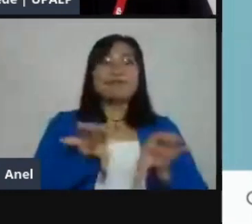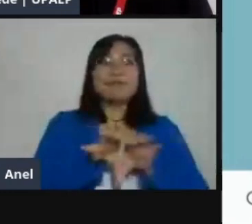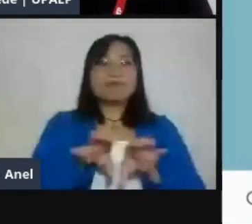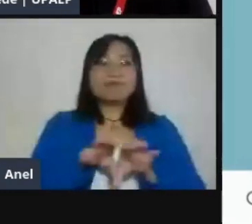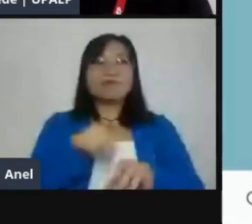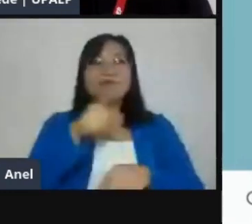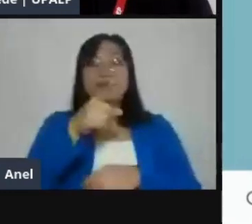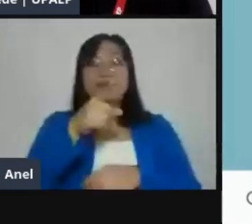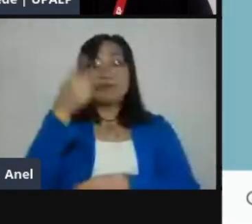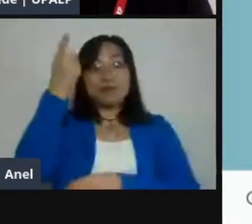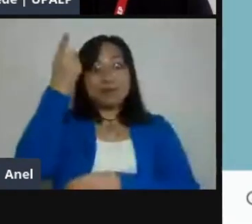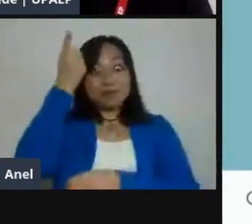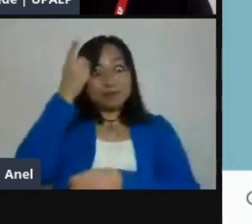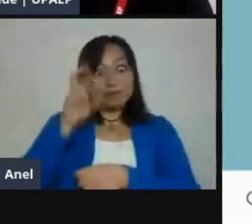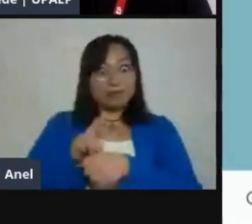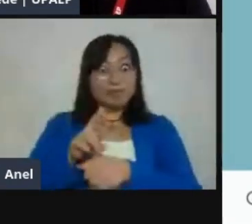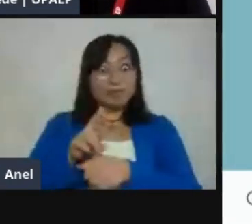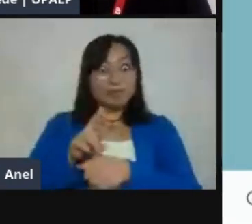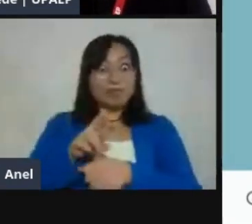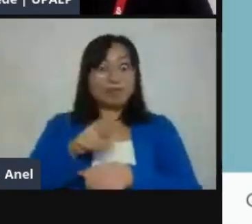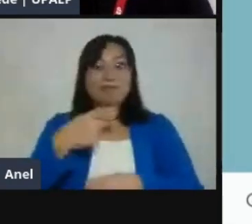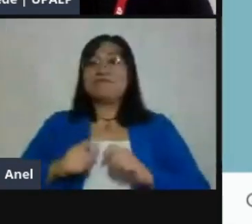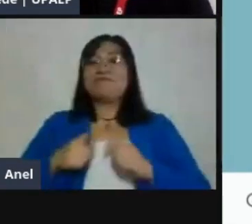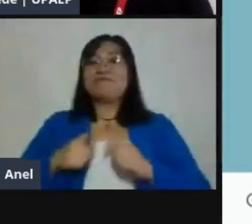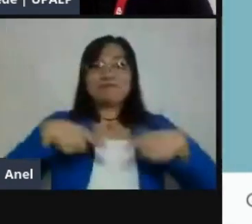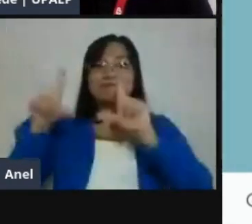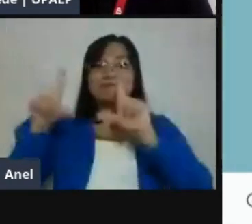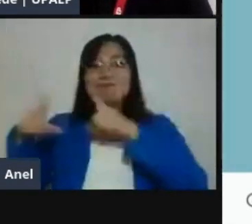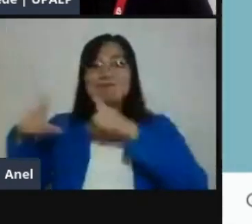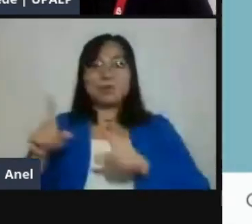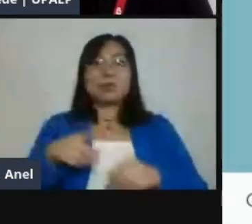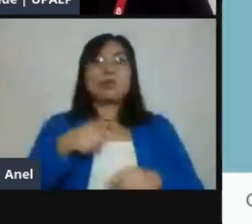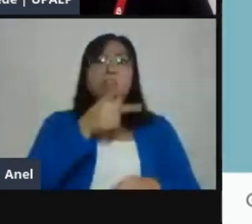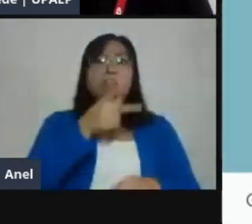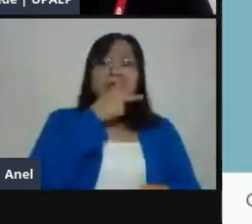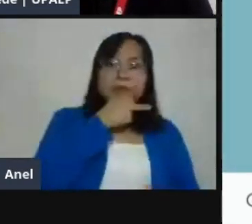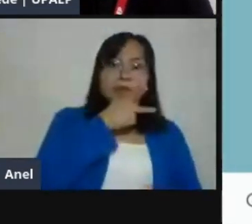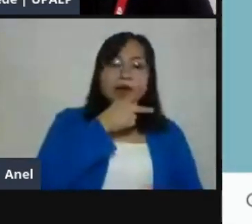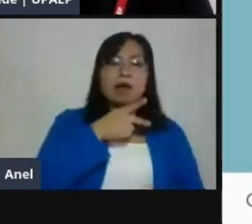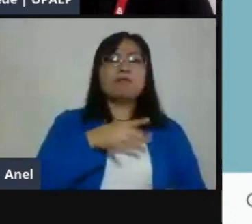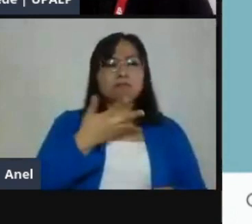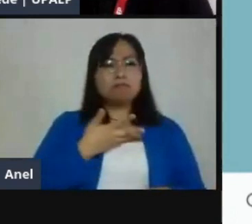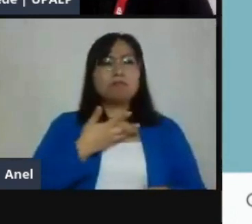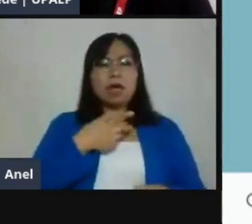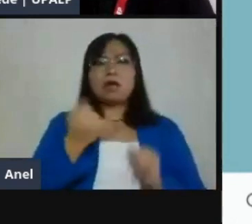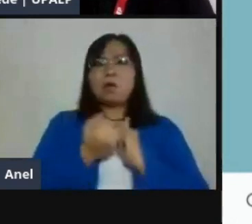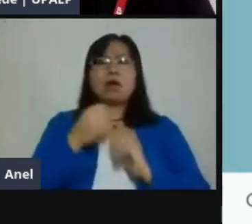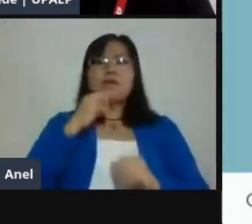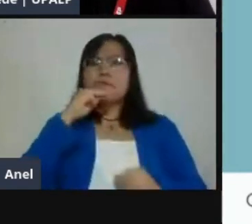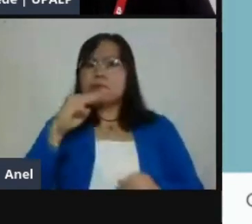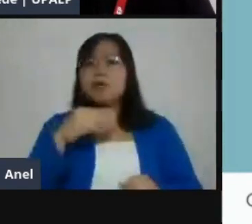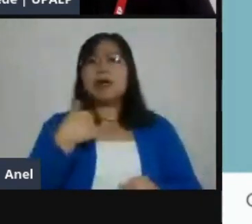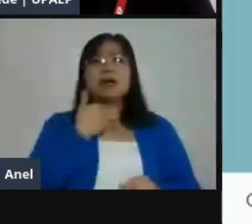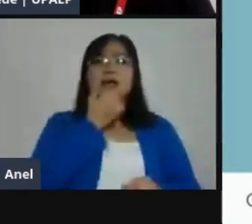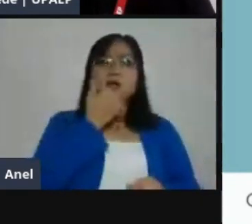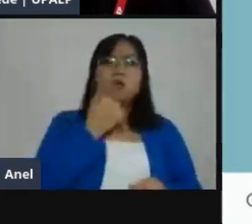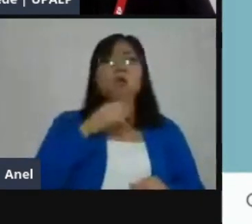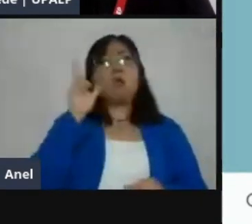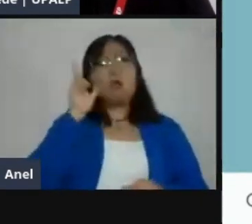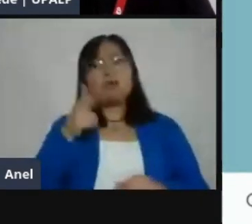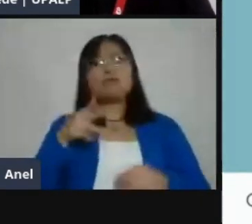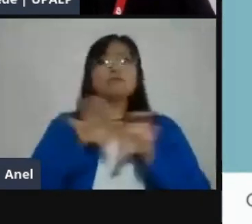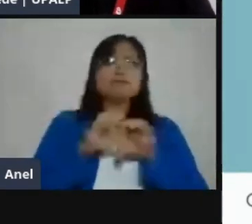hacia los papás, pero también ha hecho ciertos mensajes para los alumnos. Y donde les da la bienvenida a esta nueva forma de trabajo,